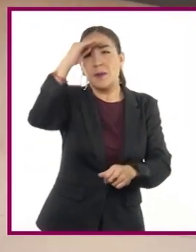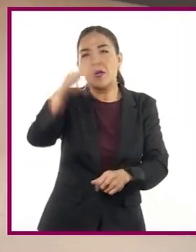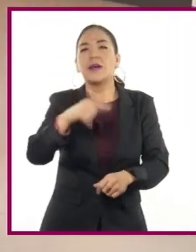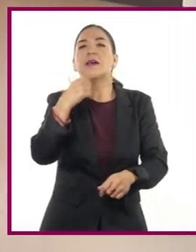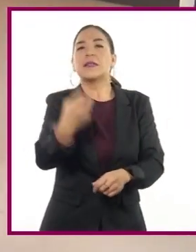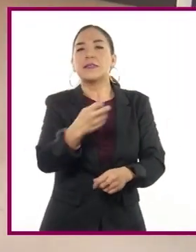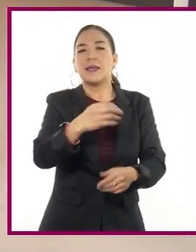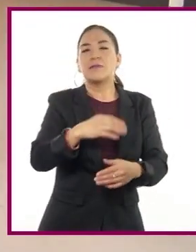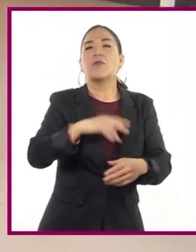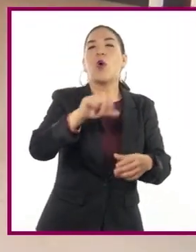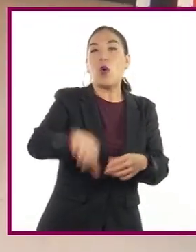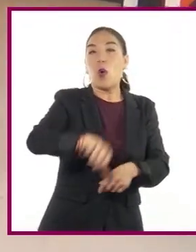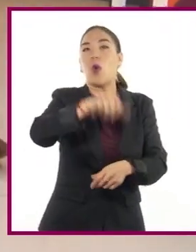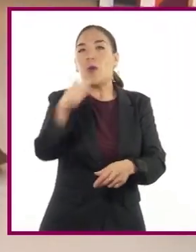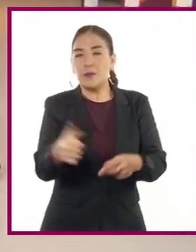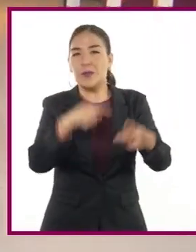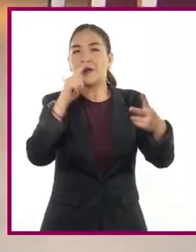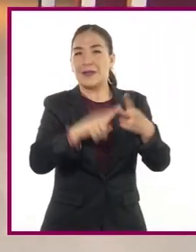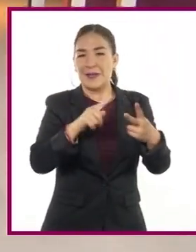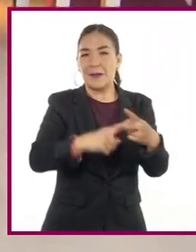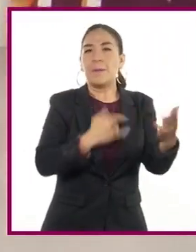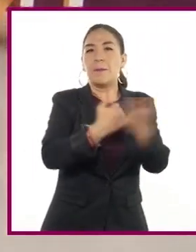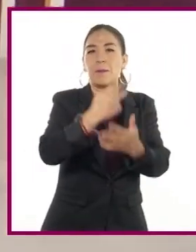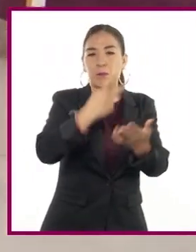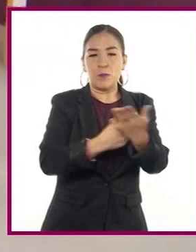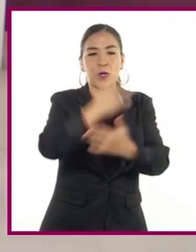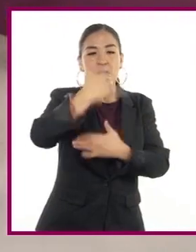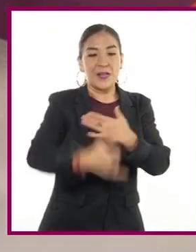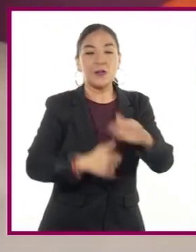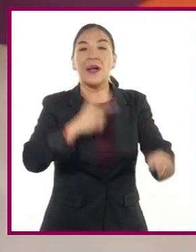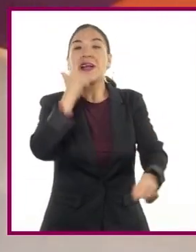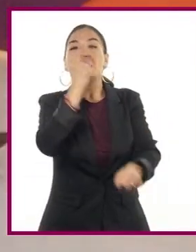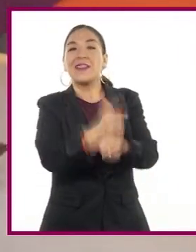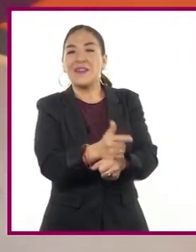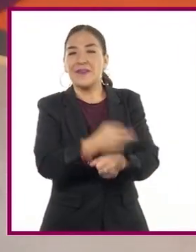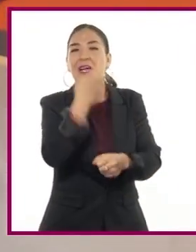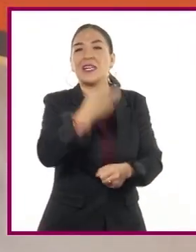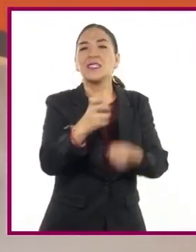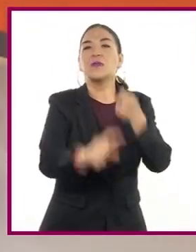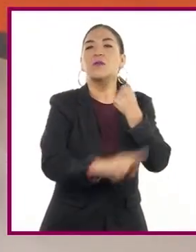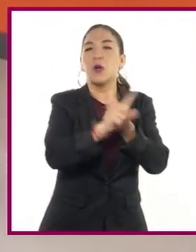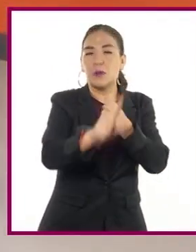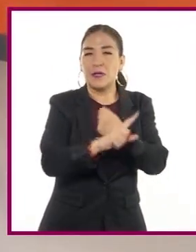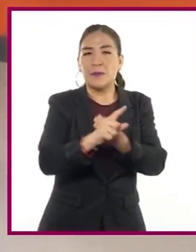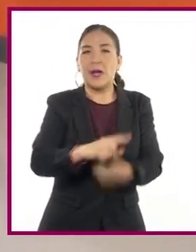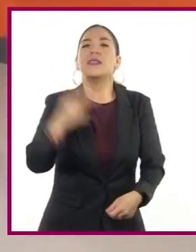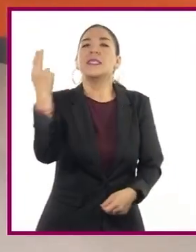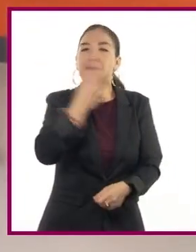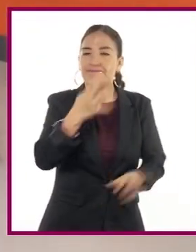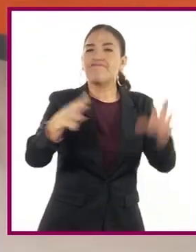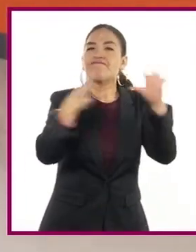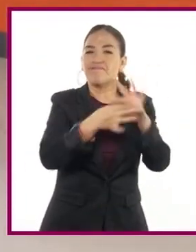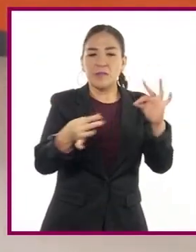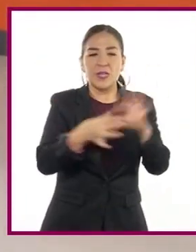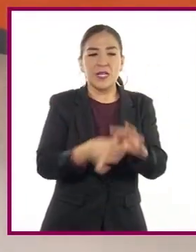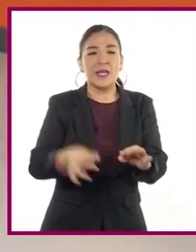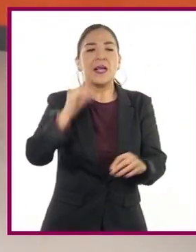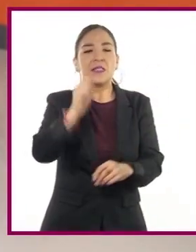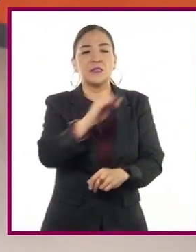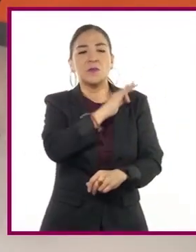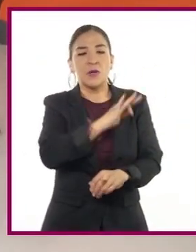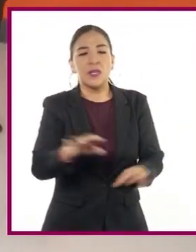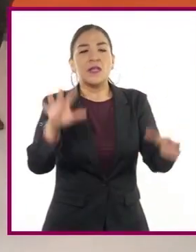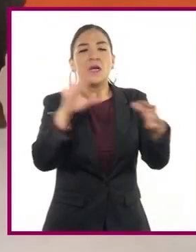etapa de nuestro proyecto. La identificación del problema. Es importante mencionar que puede distinguirse